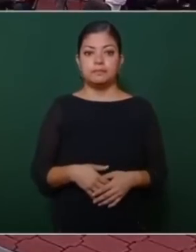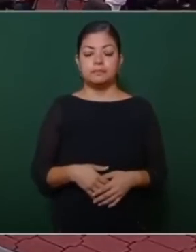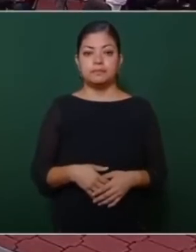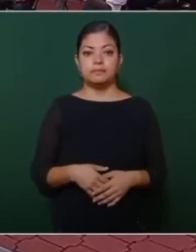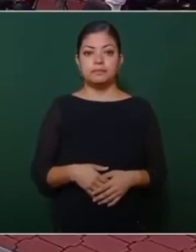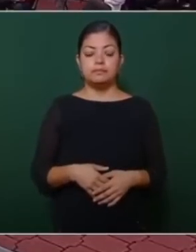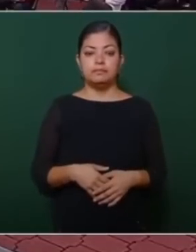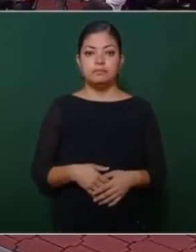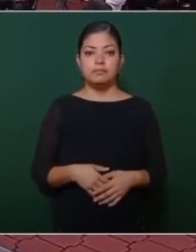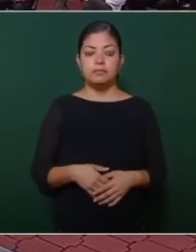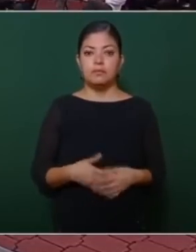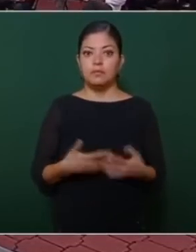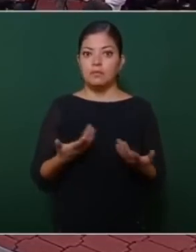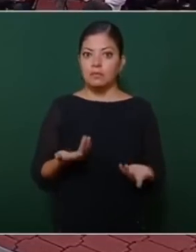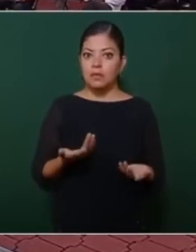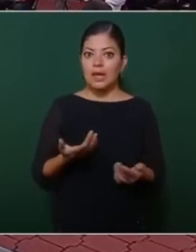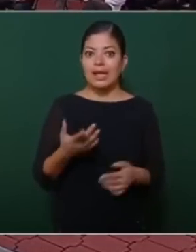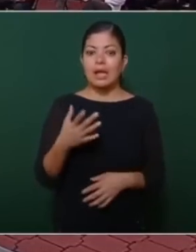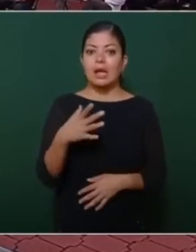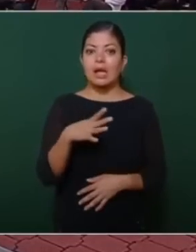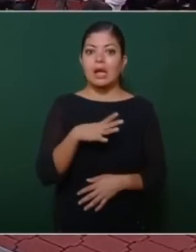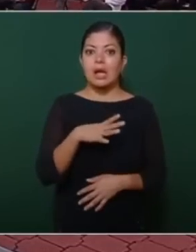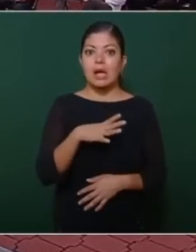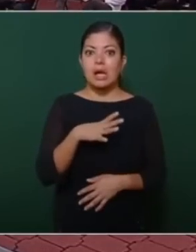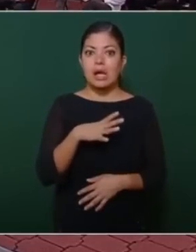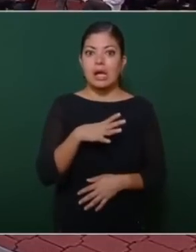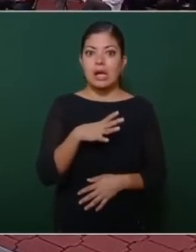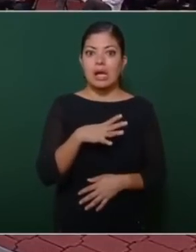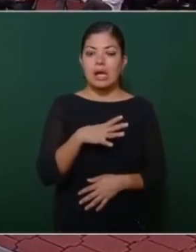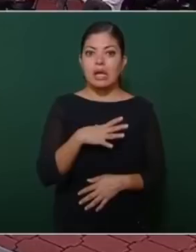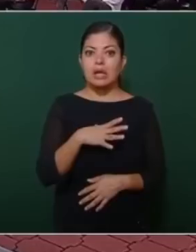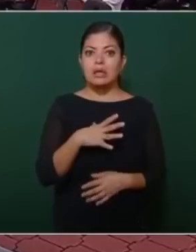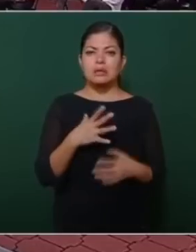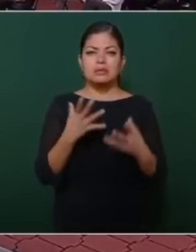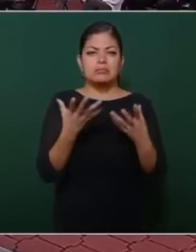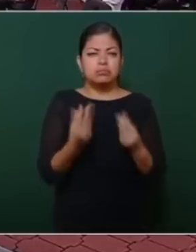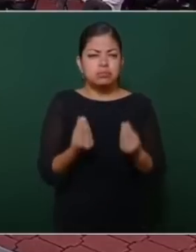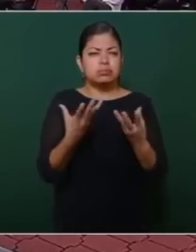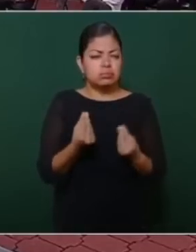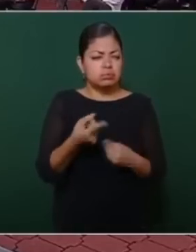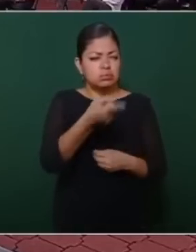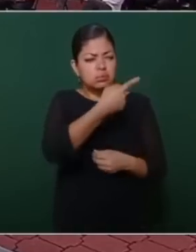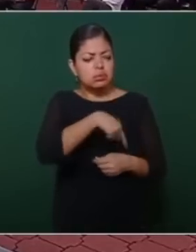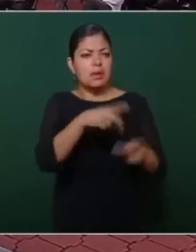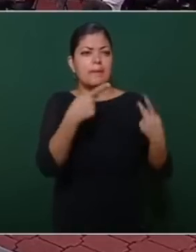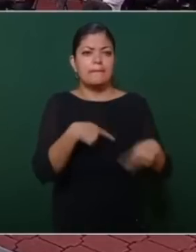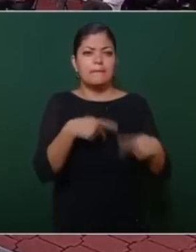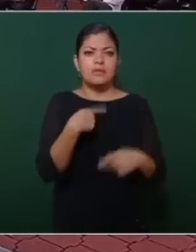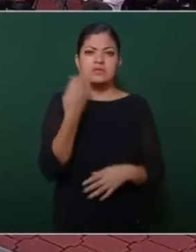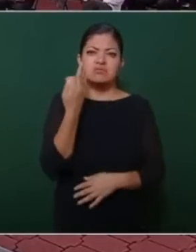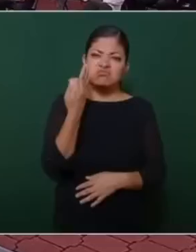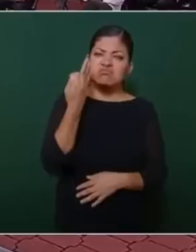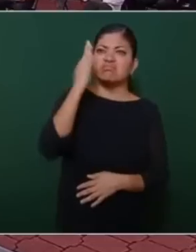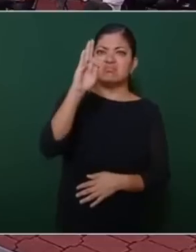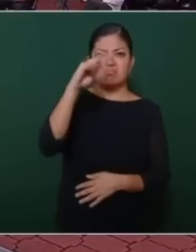es que haya tanto traidor a la patria en nuestro país